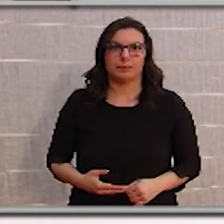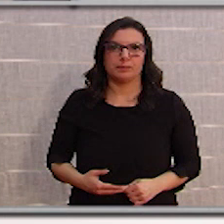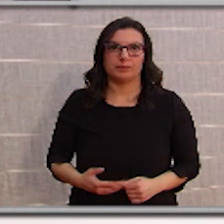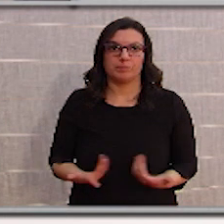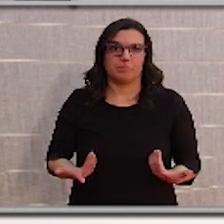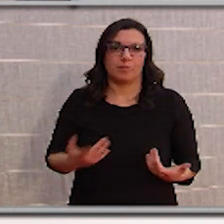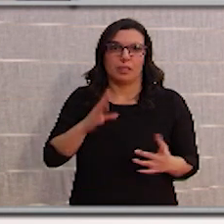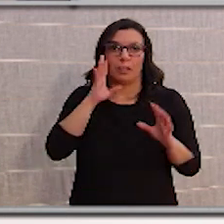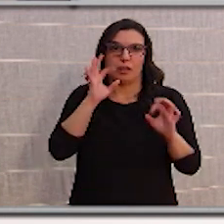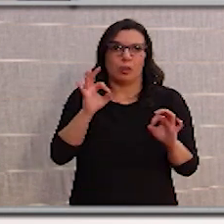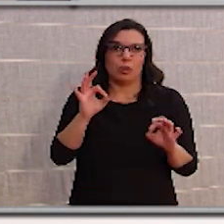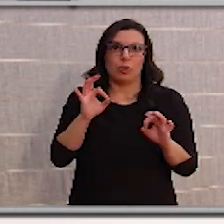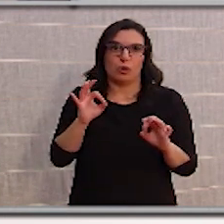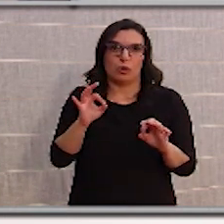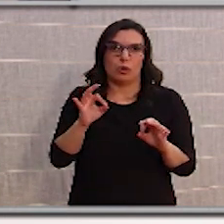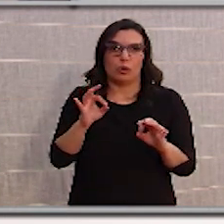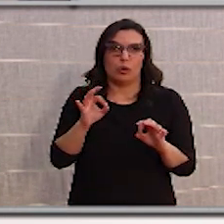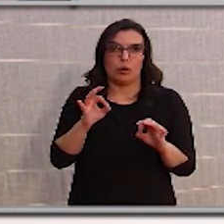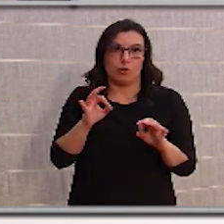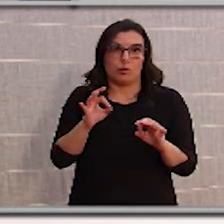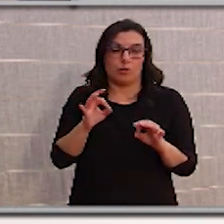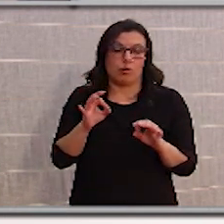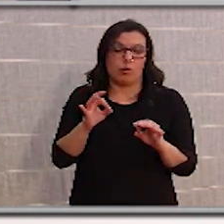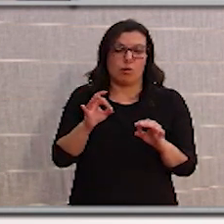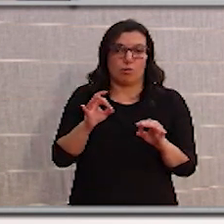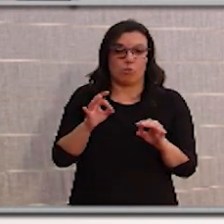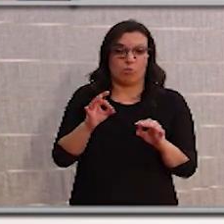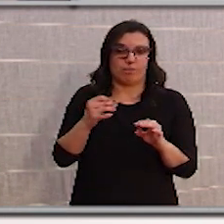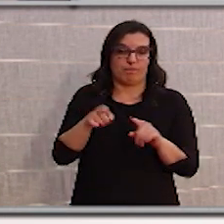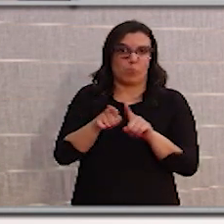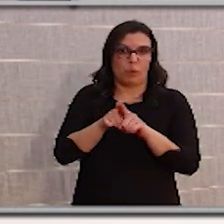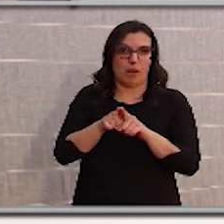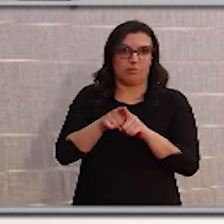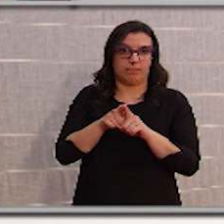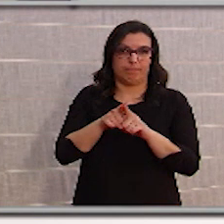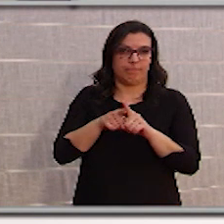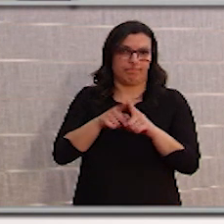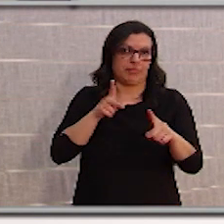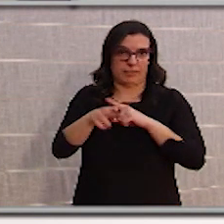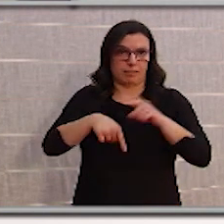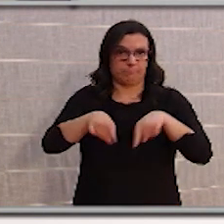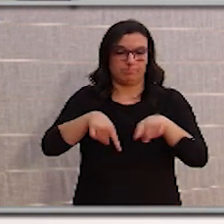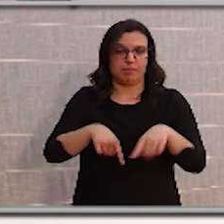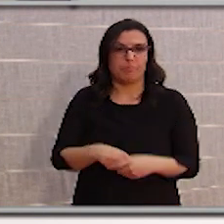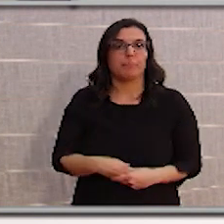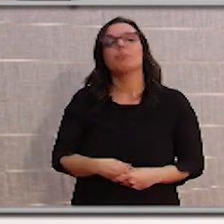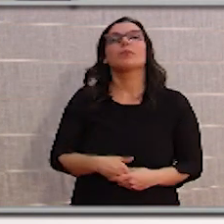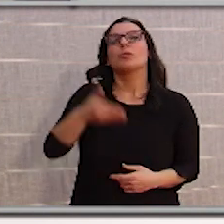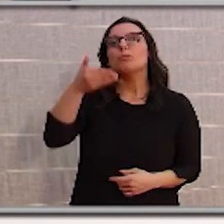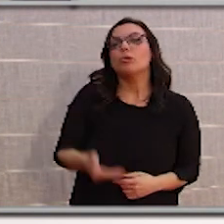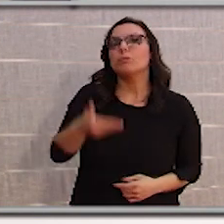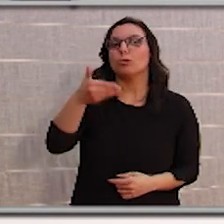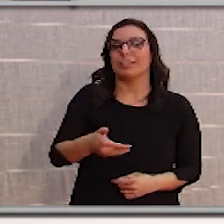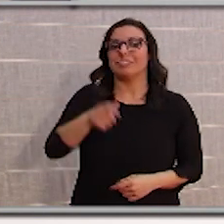si no tomamos medidas tan evidentes como estas. Es muy importante que la población